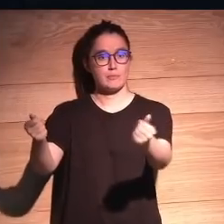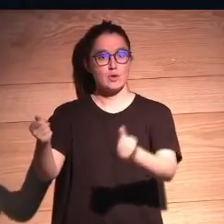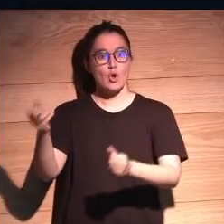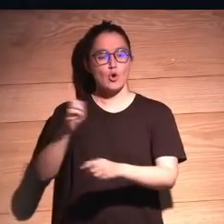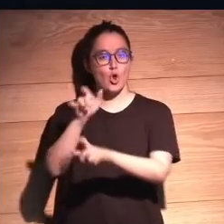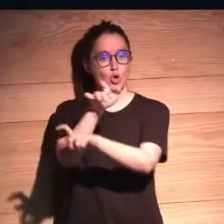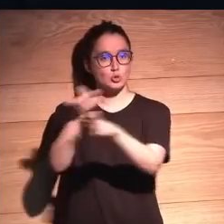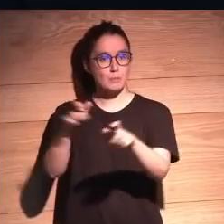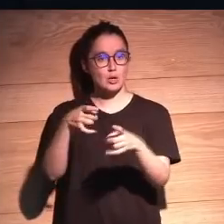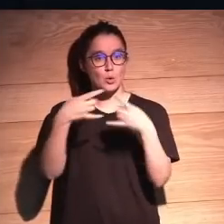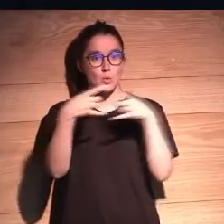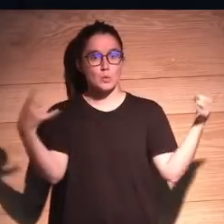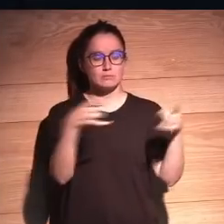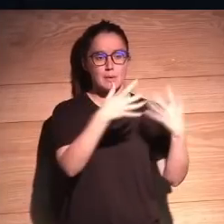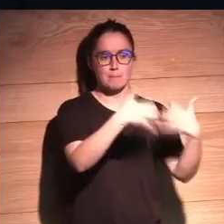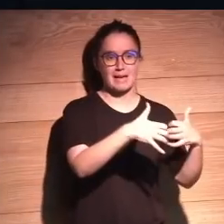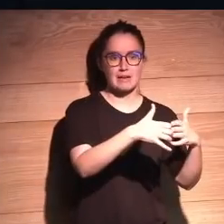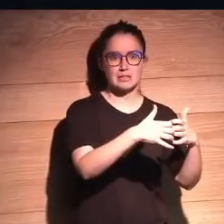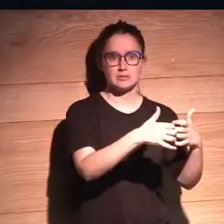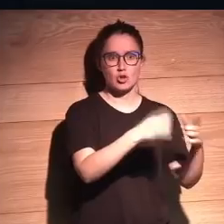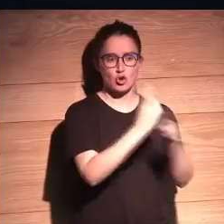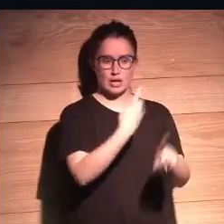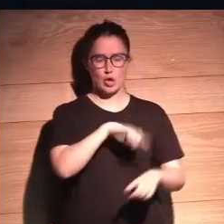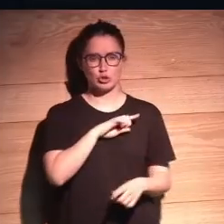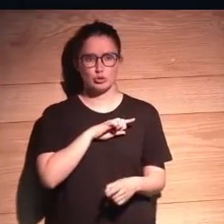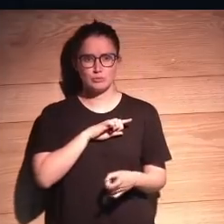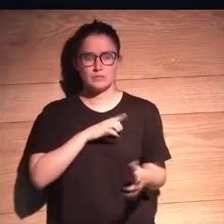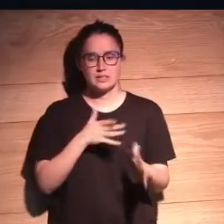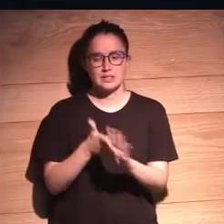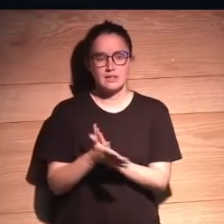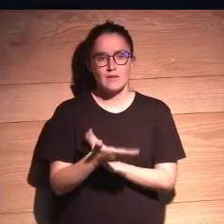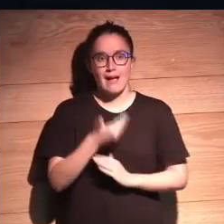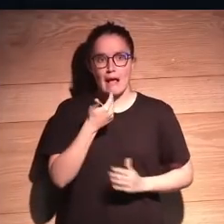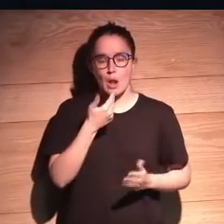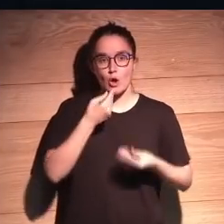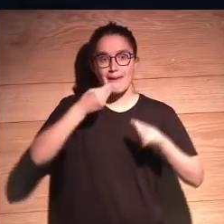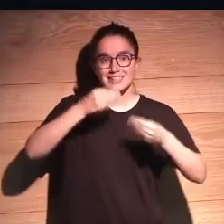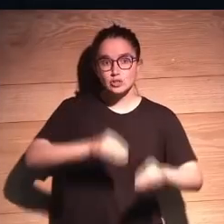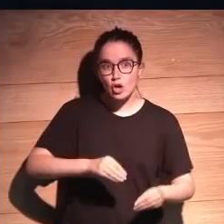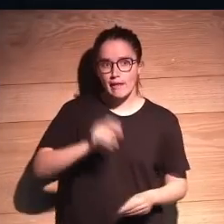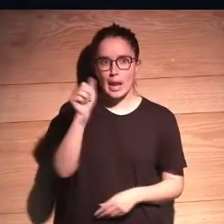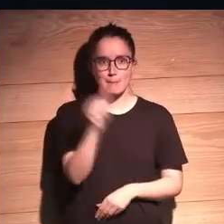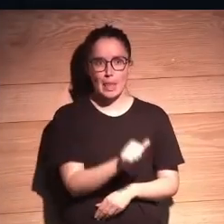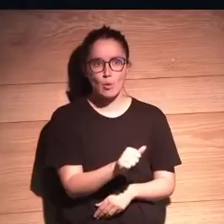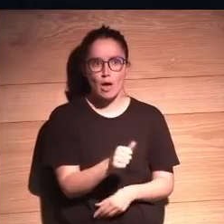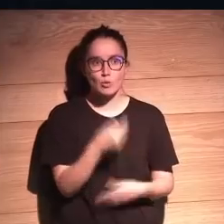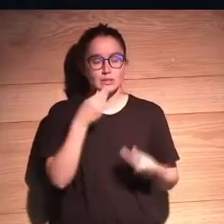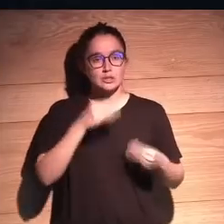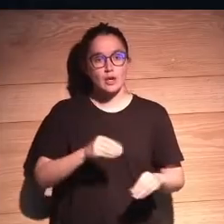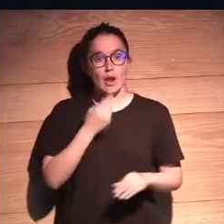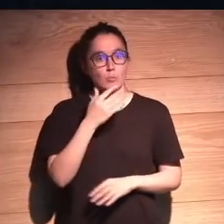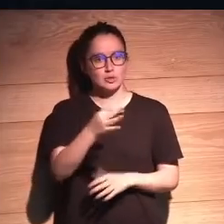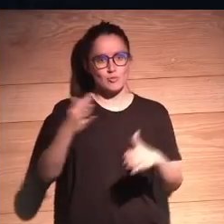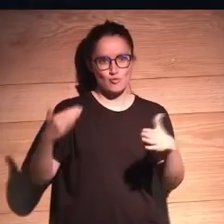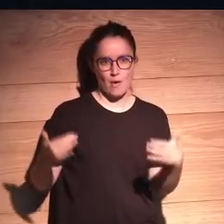o los humanos nos enamoramos de máquinas que no nos quieren, en fin. No hay una trama de película que tenga un tono